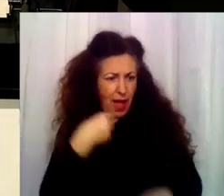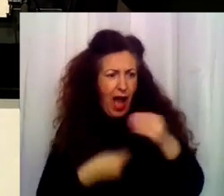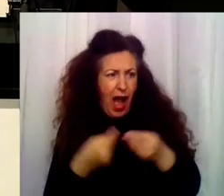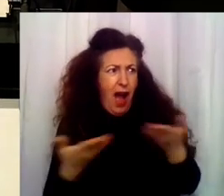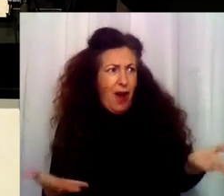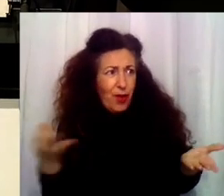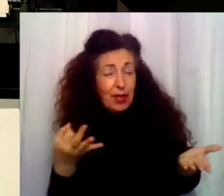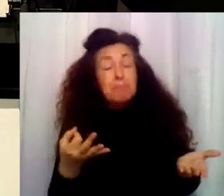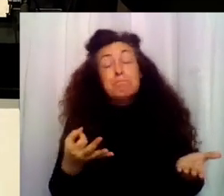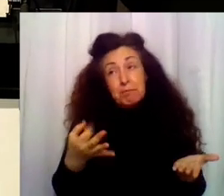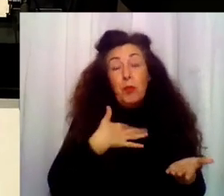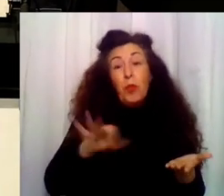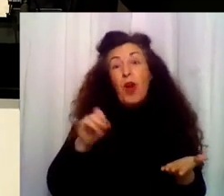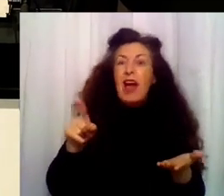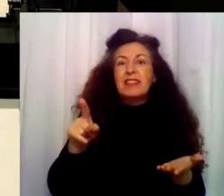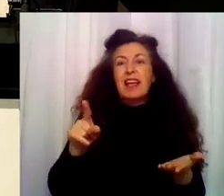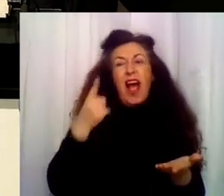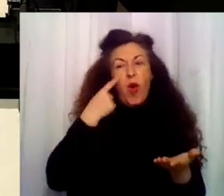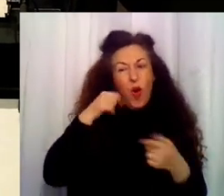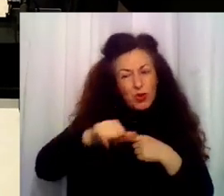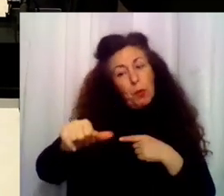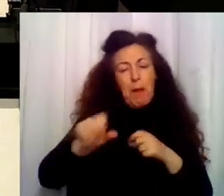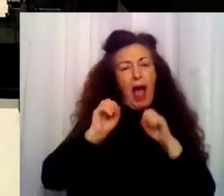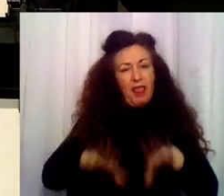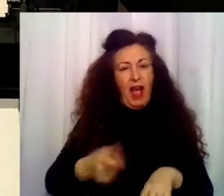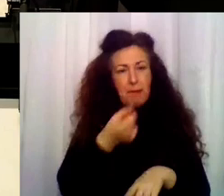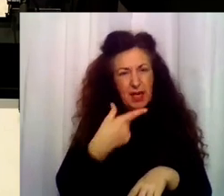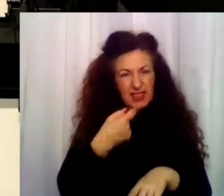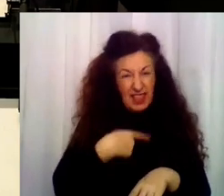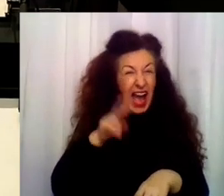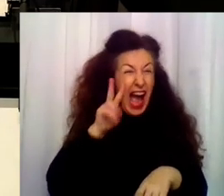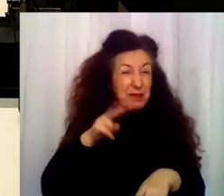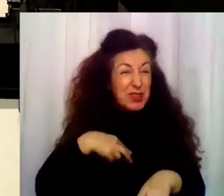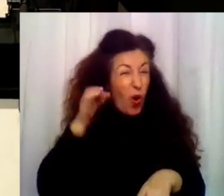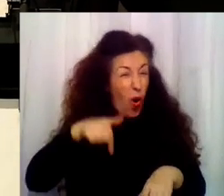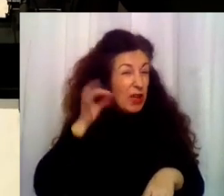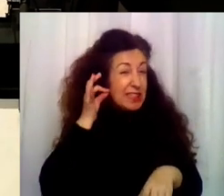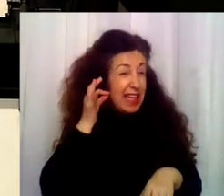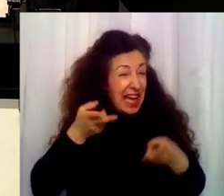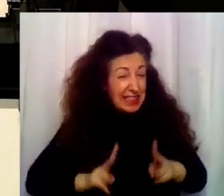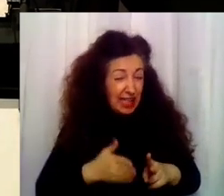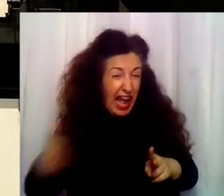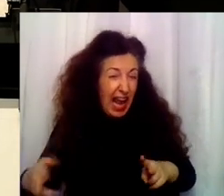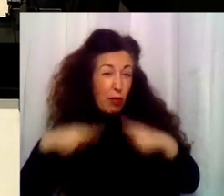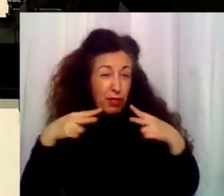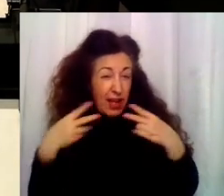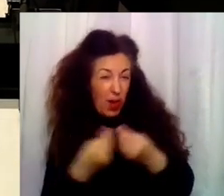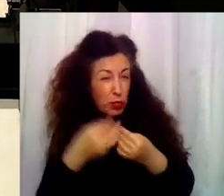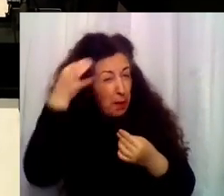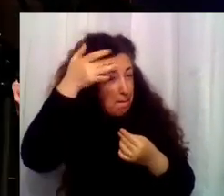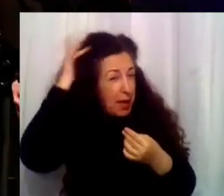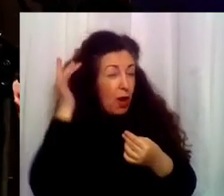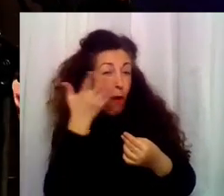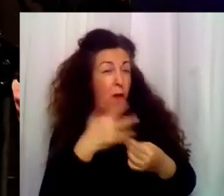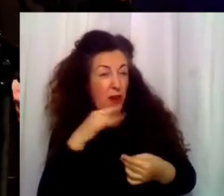igual esta es la única manera de desengancharte. ¿Has visto a la tía que cenaba a mi lado? ¿La del pelo azulón? Sí. ¿Qué? ¿No te suena? No.